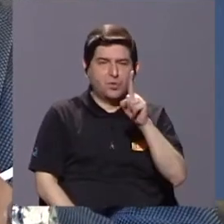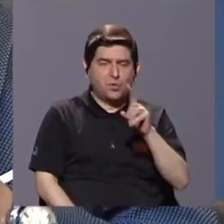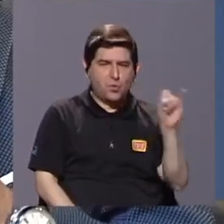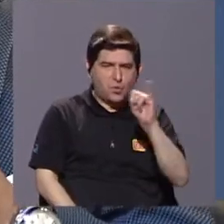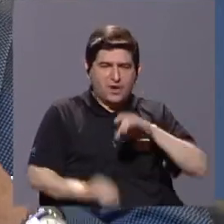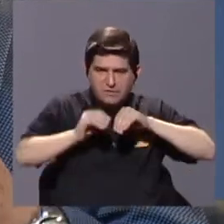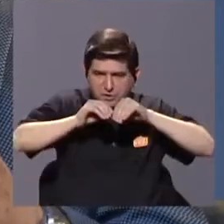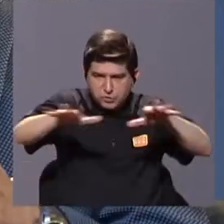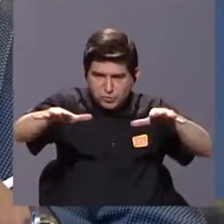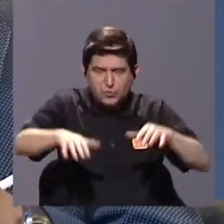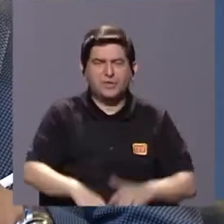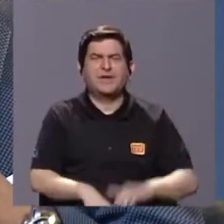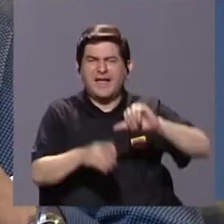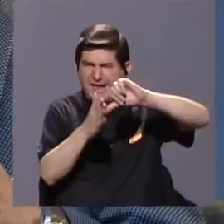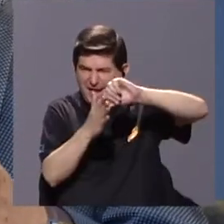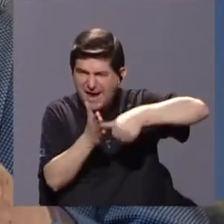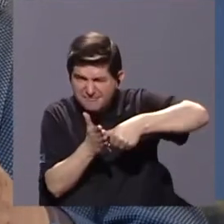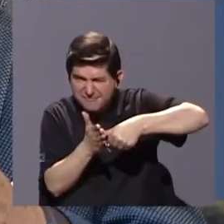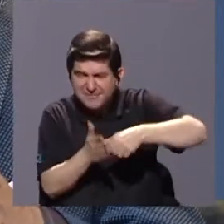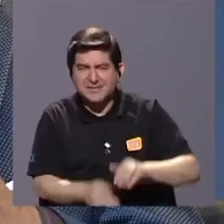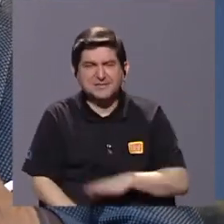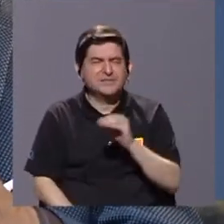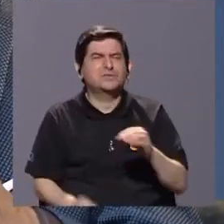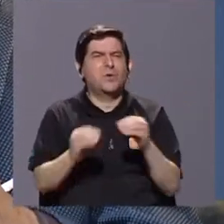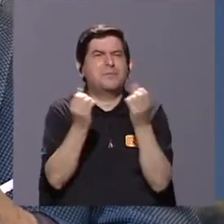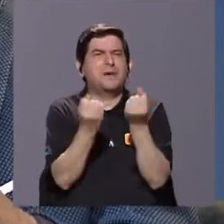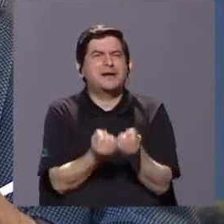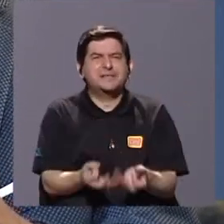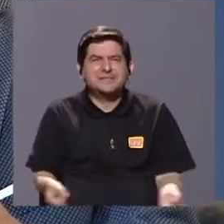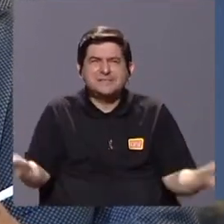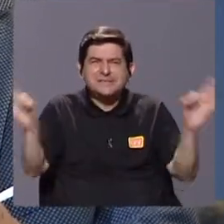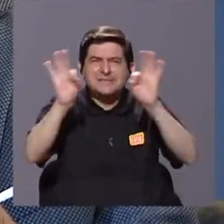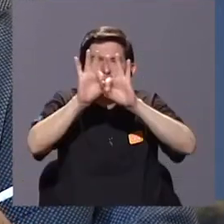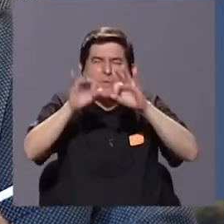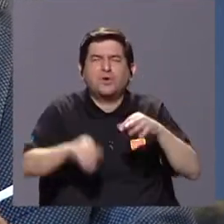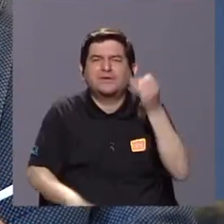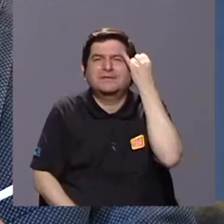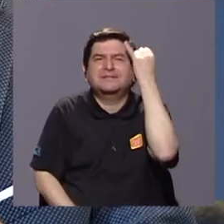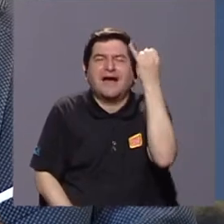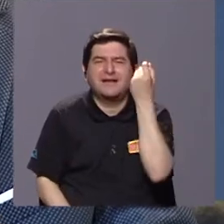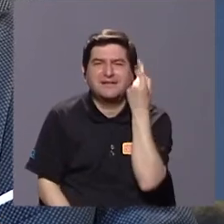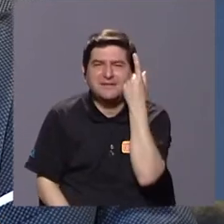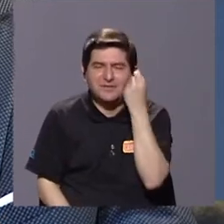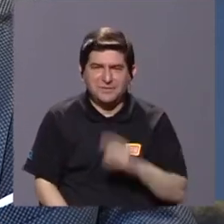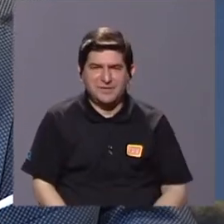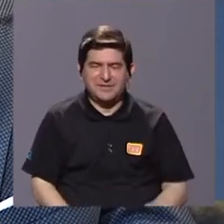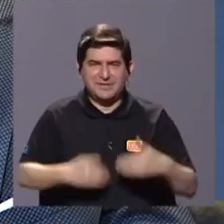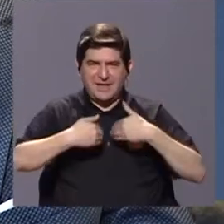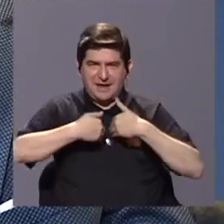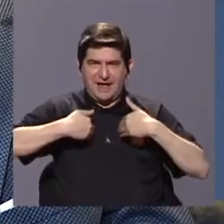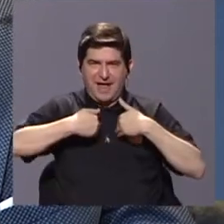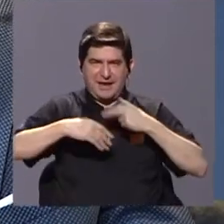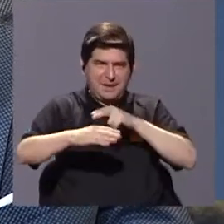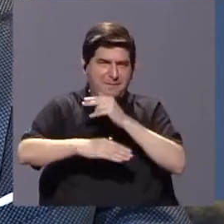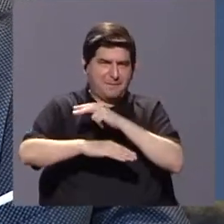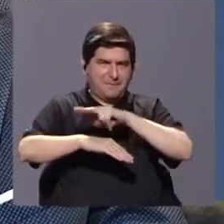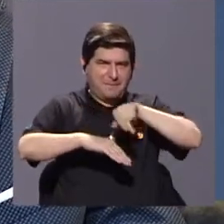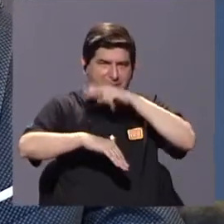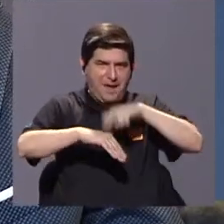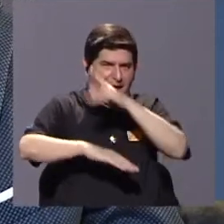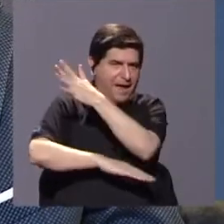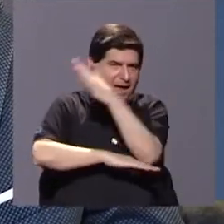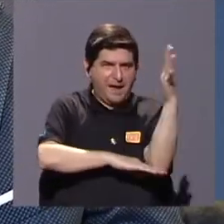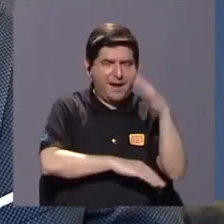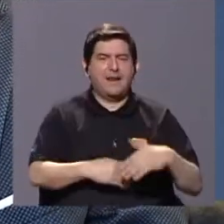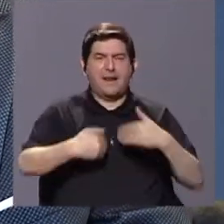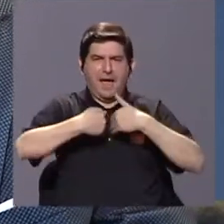Para hacer hincapié o más bien fortalecer las ideas de la importancia de entender animales silvestres, animales